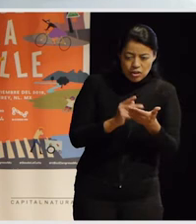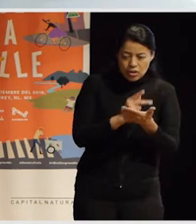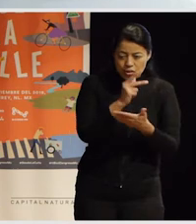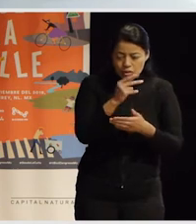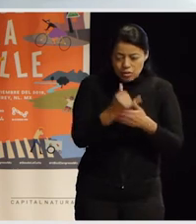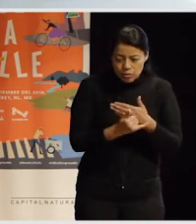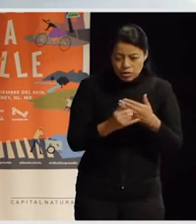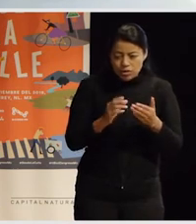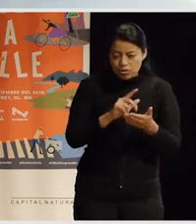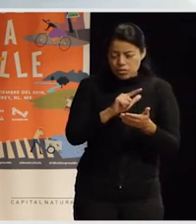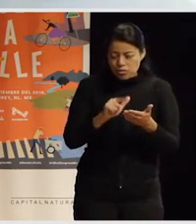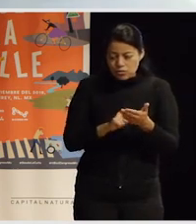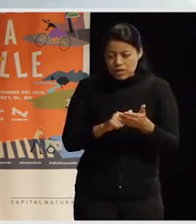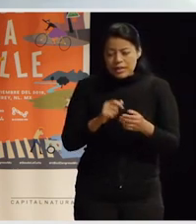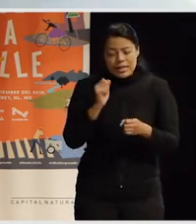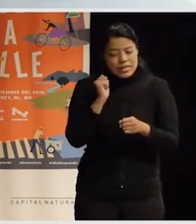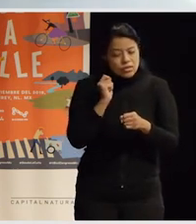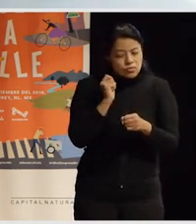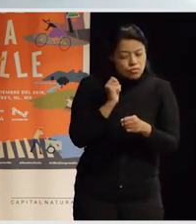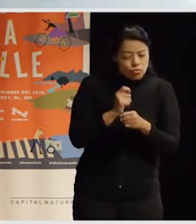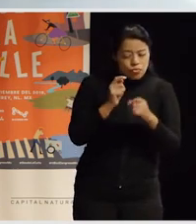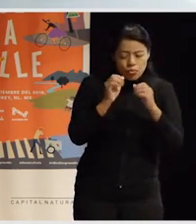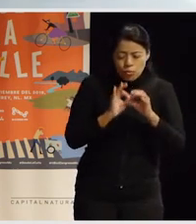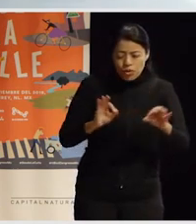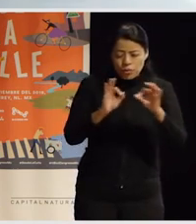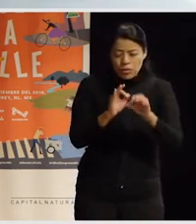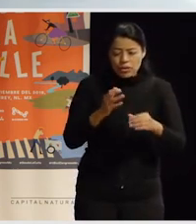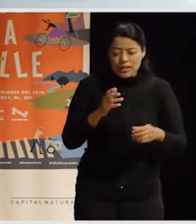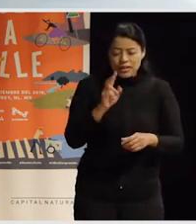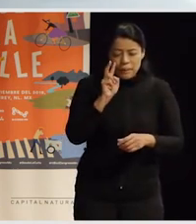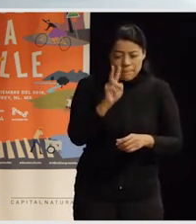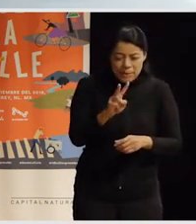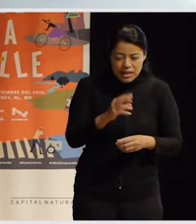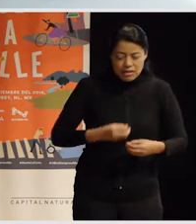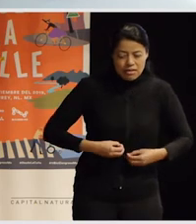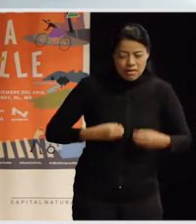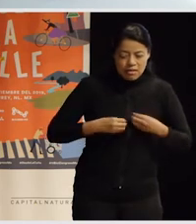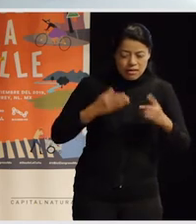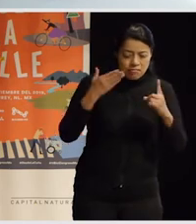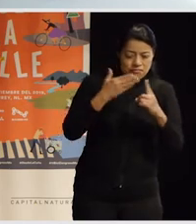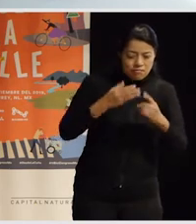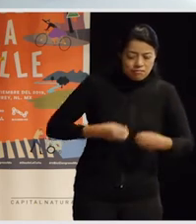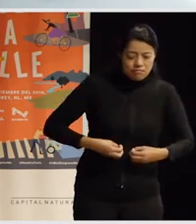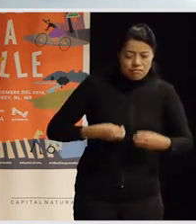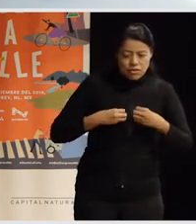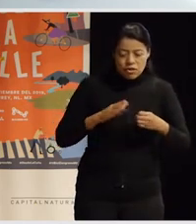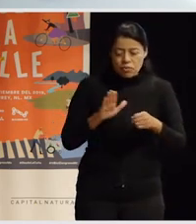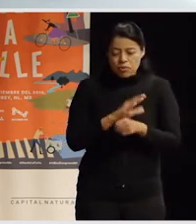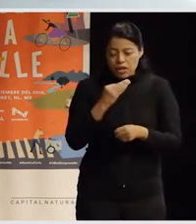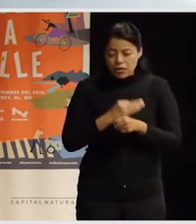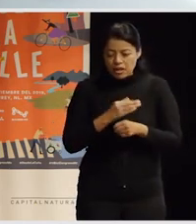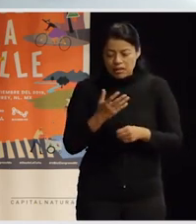en los territorios sin tener en cuenta el sostenimiento de la vida porque ahora mismo tenemos una crisis terrible,